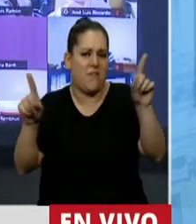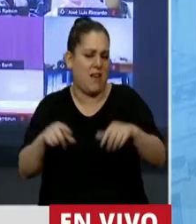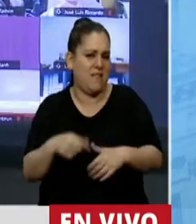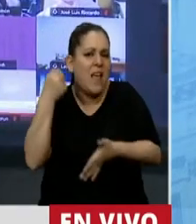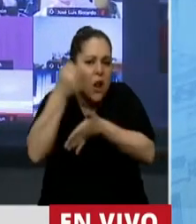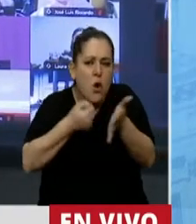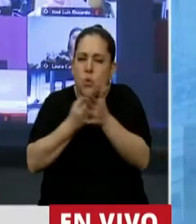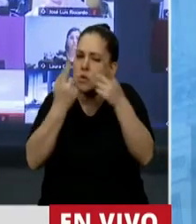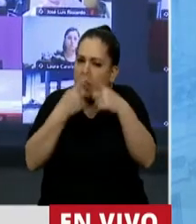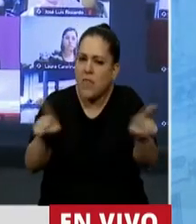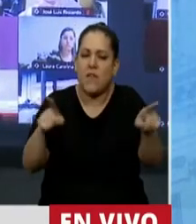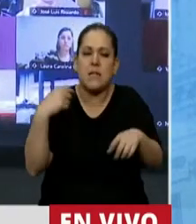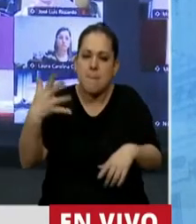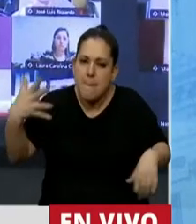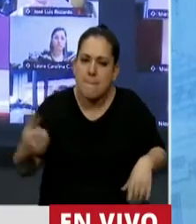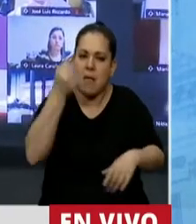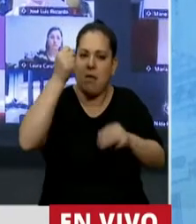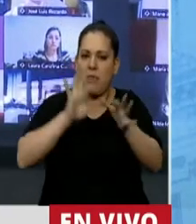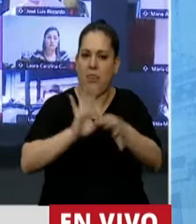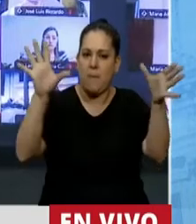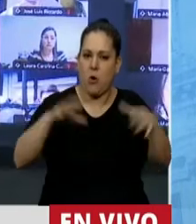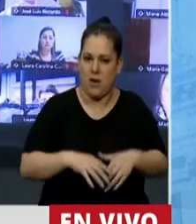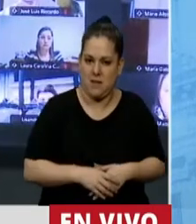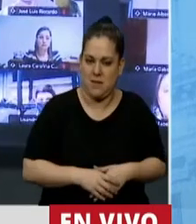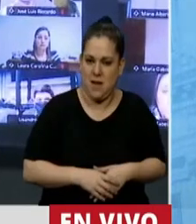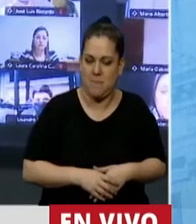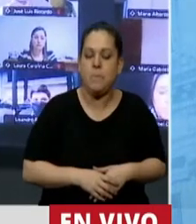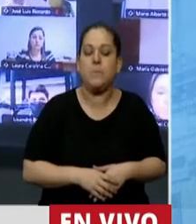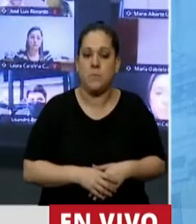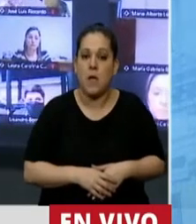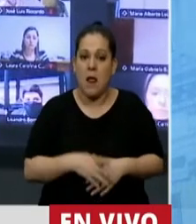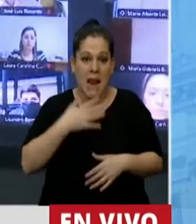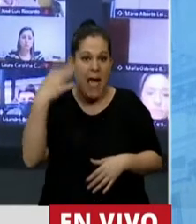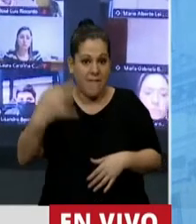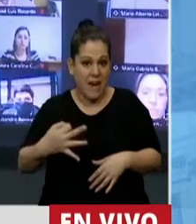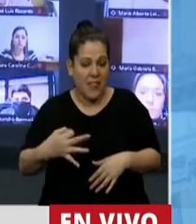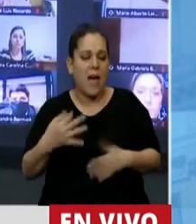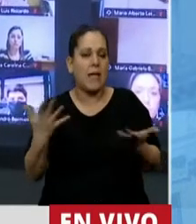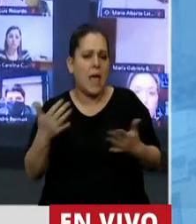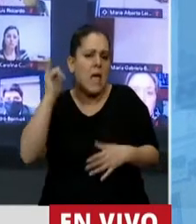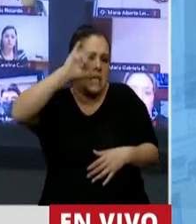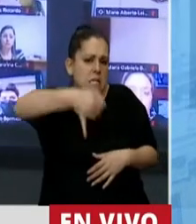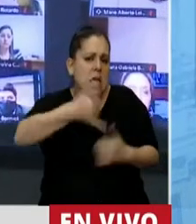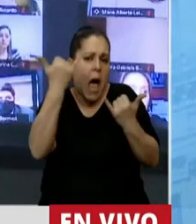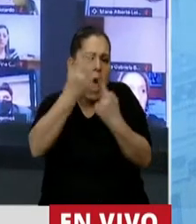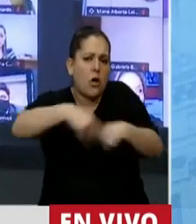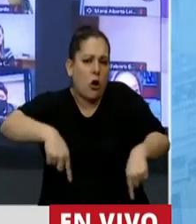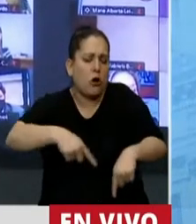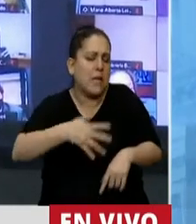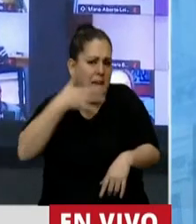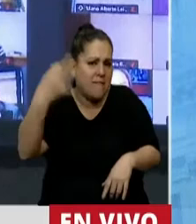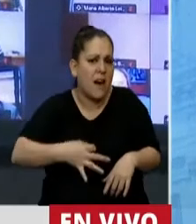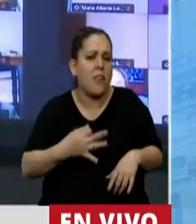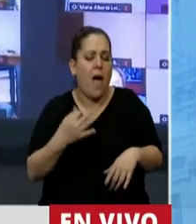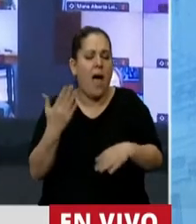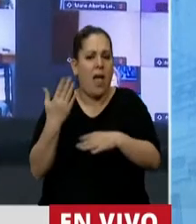las luchas que vimos para transitar la democracia durante todo ese tiempo. Lo que es cierto es que sí hay cosas que efectivamente nos